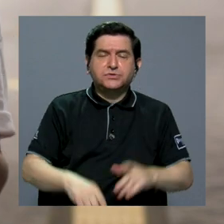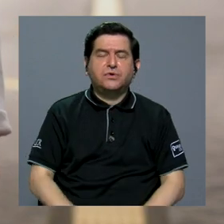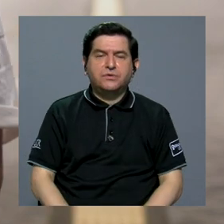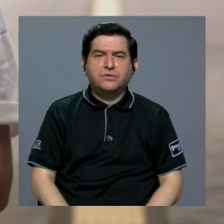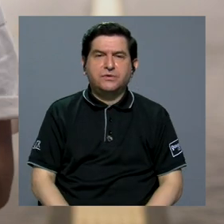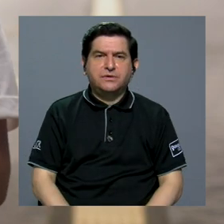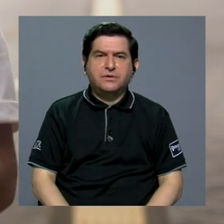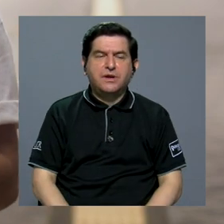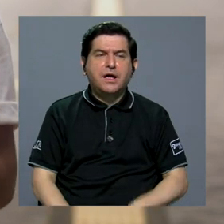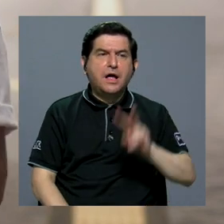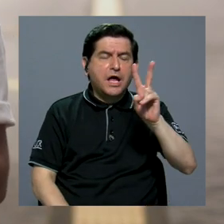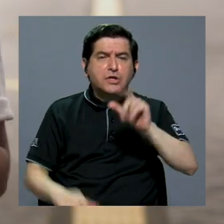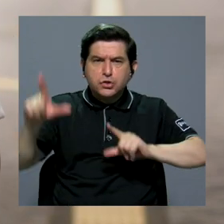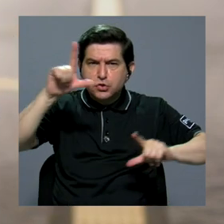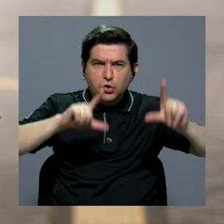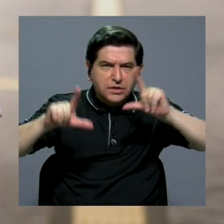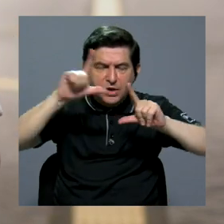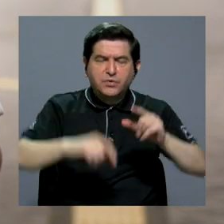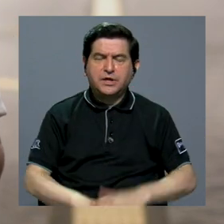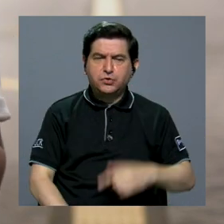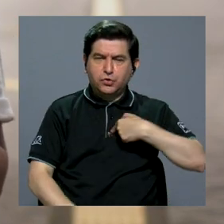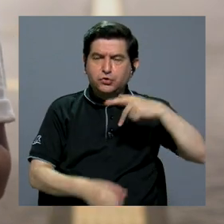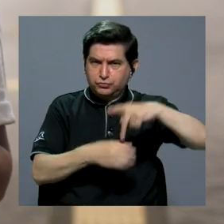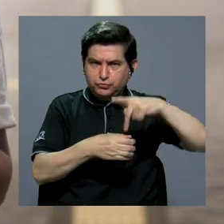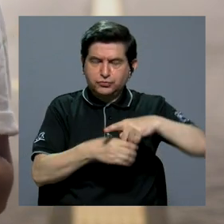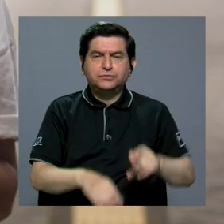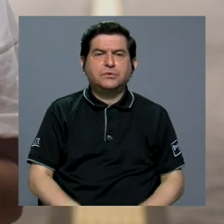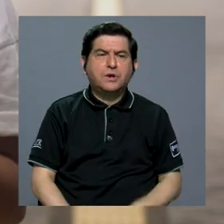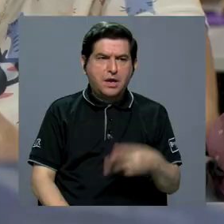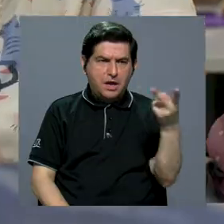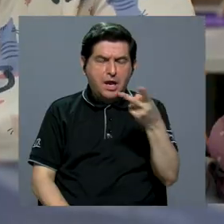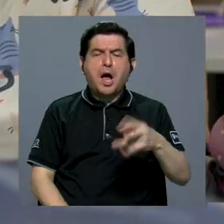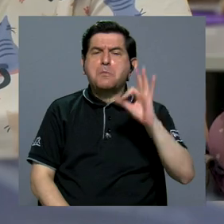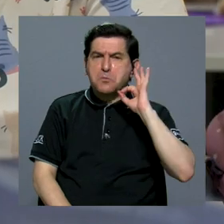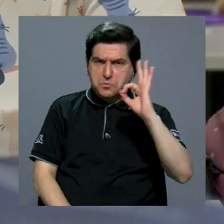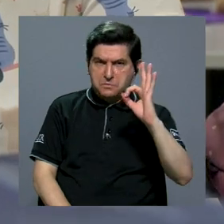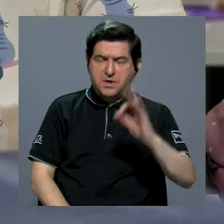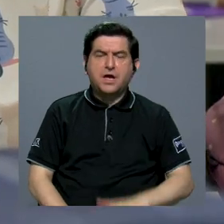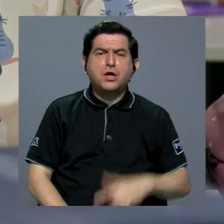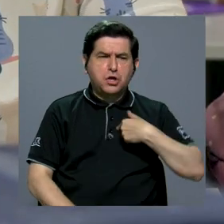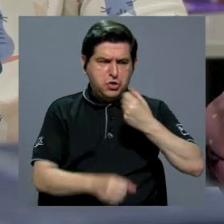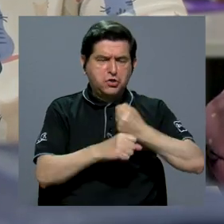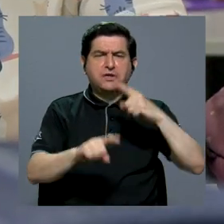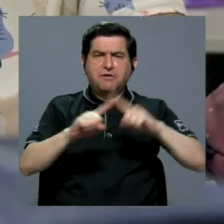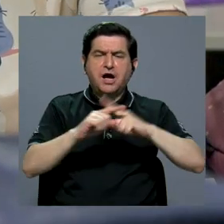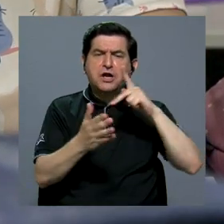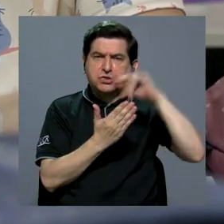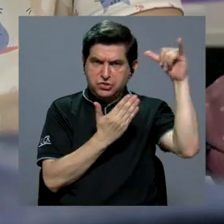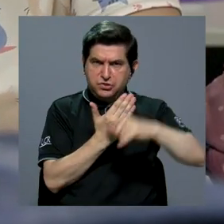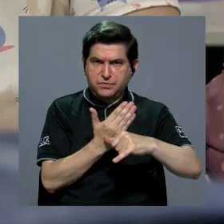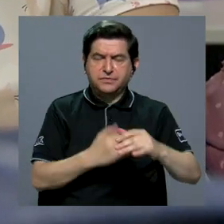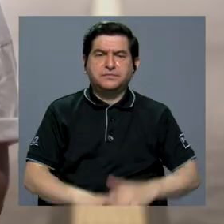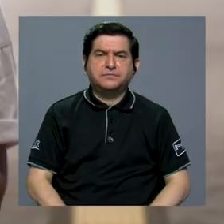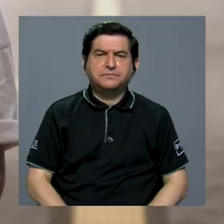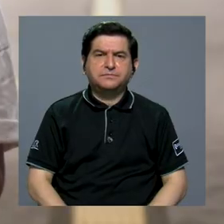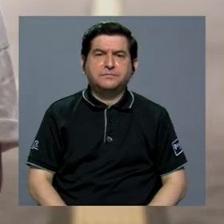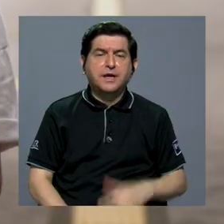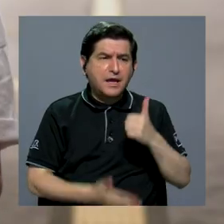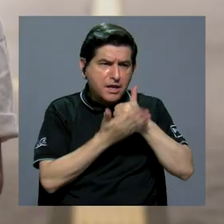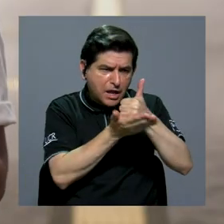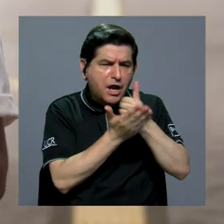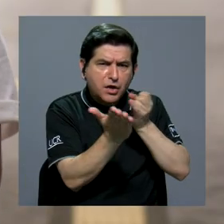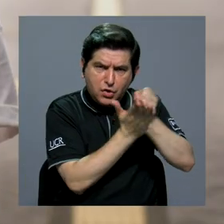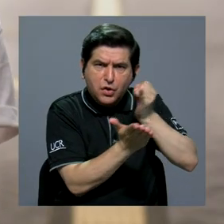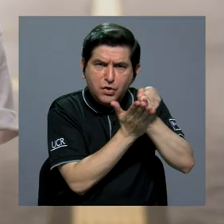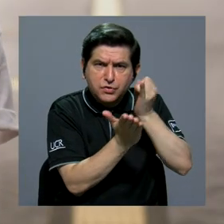bueno, yo en este momento estoy de dos laboratorios, y también en los dos me ido muy bien, y he trabajado varios proyectos, y también pues he